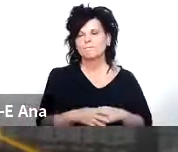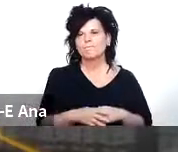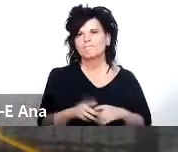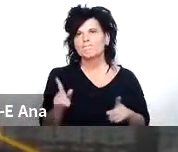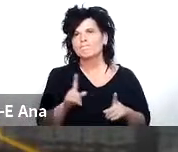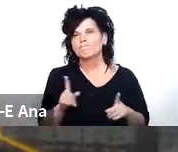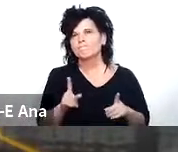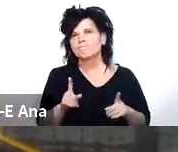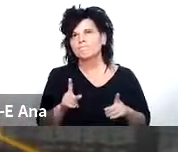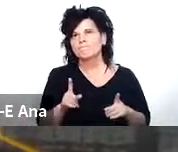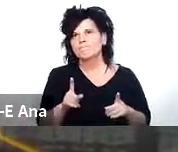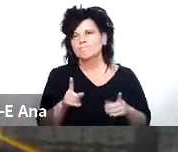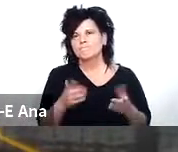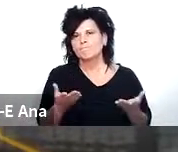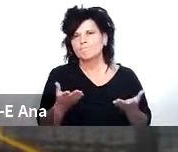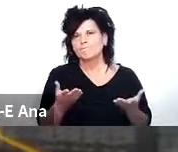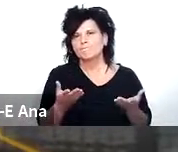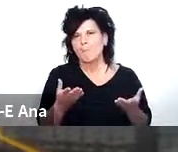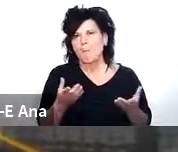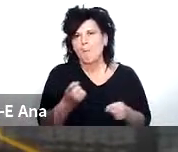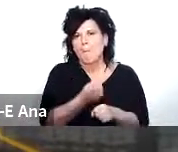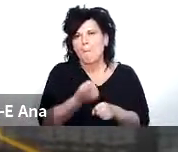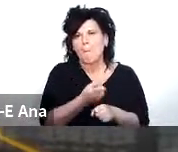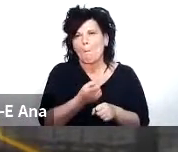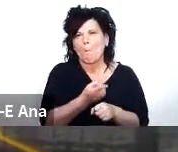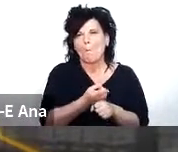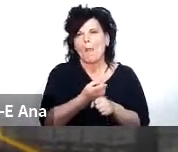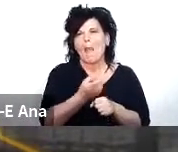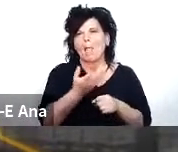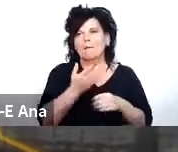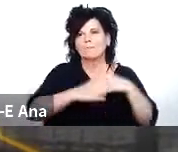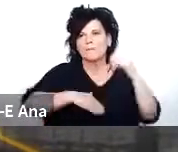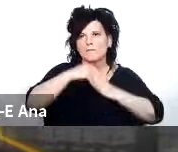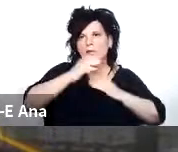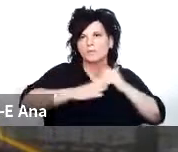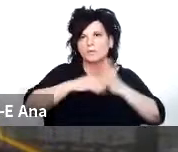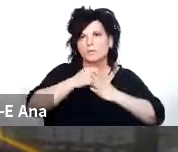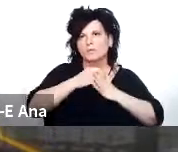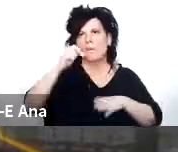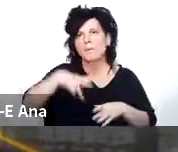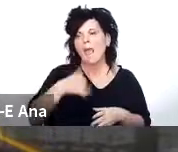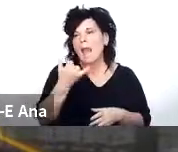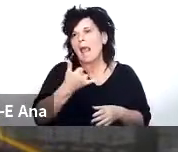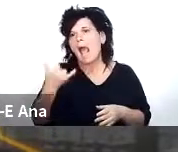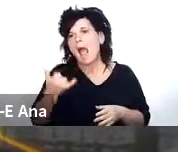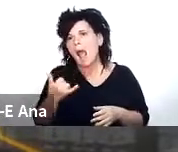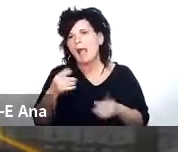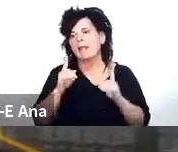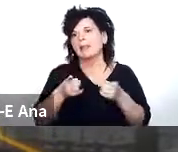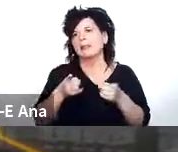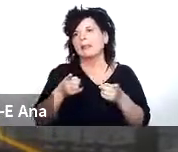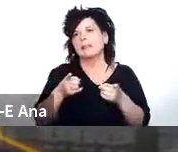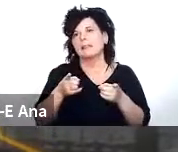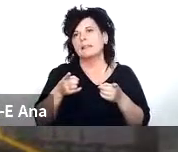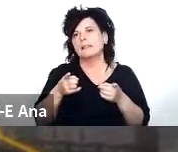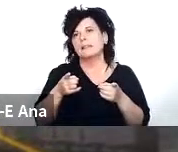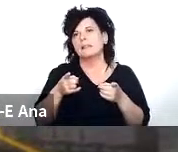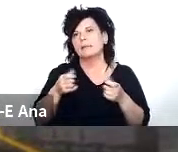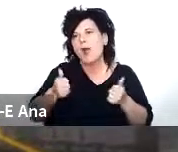ven en condiciones de hacer un despliegue local de infraestructura a pesar de que existen planes y acompañamientos hasta de nivel